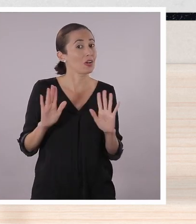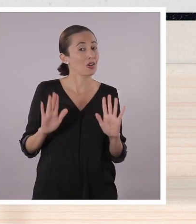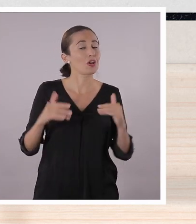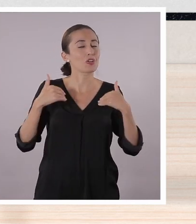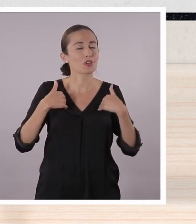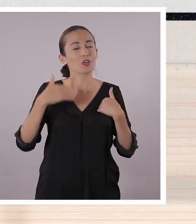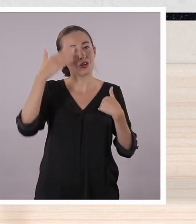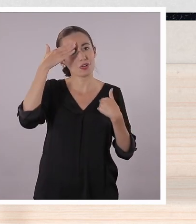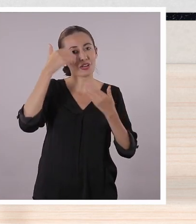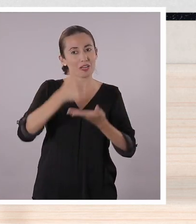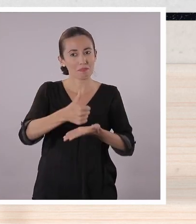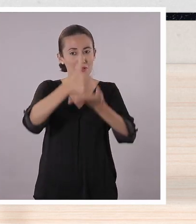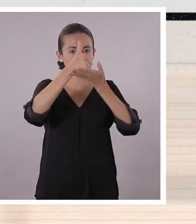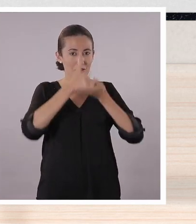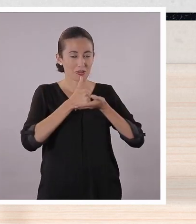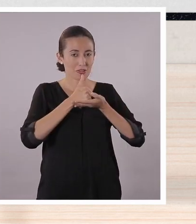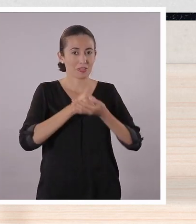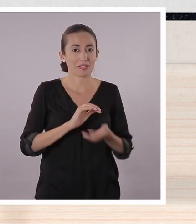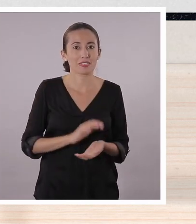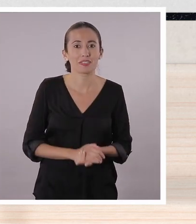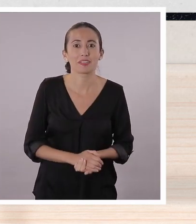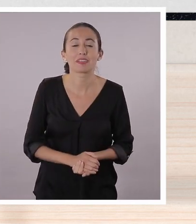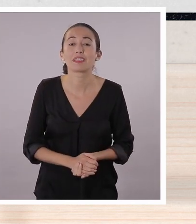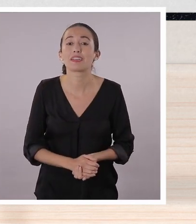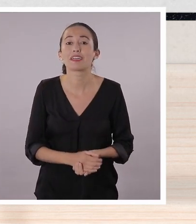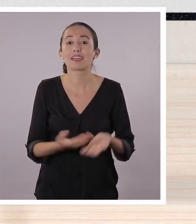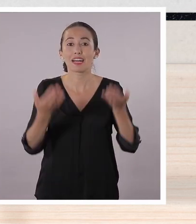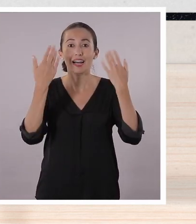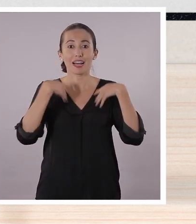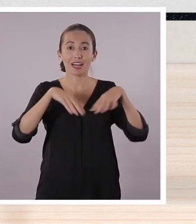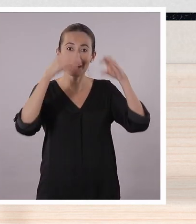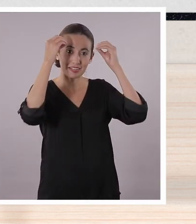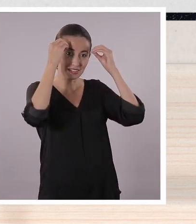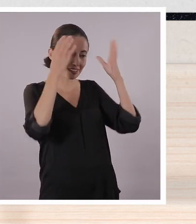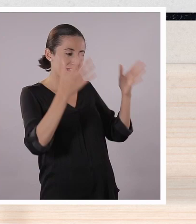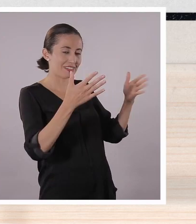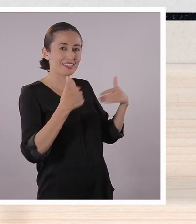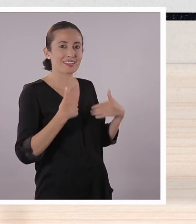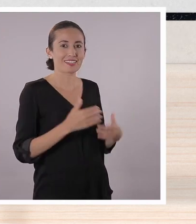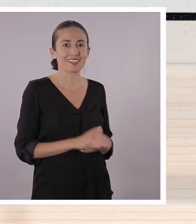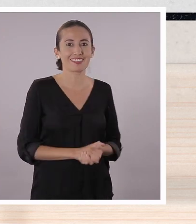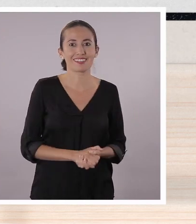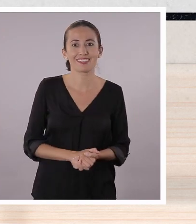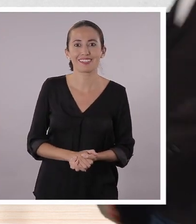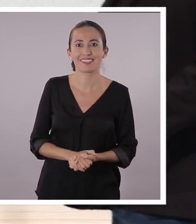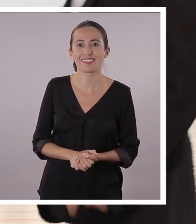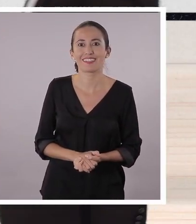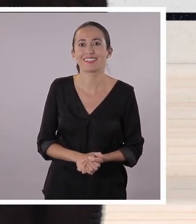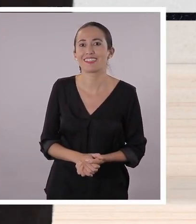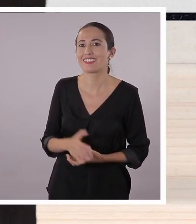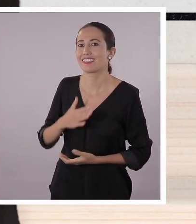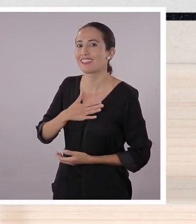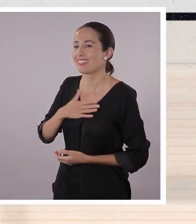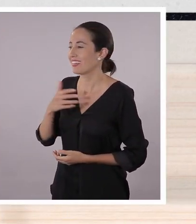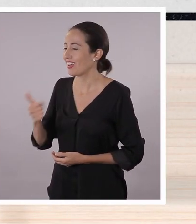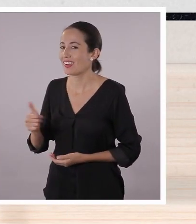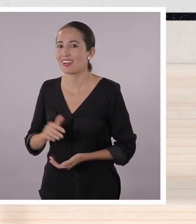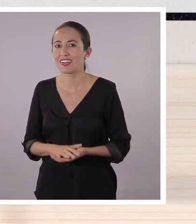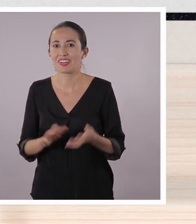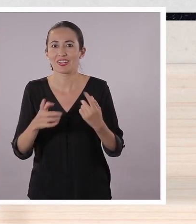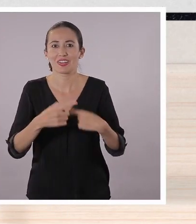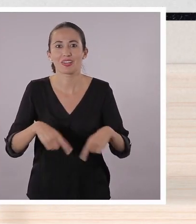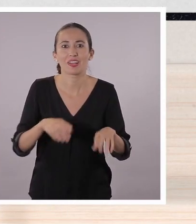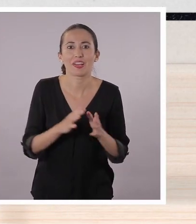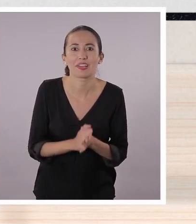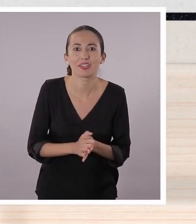Pero por supuesto yo sé quién me va a ayudar con estos temas. Vamos a dar la bienvenida a nuestro profe Marcelo. Hola Nelly, ¿qué tal? ¿Cómo estás?